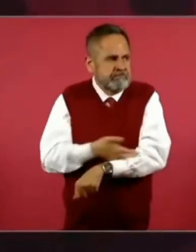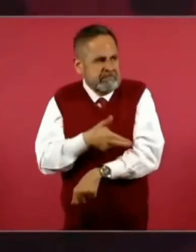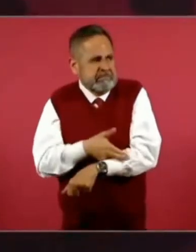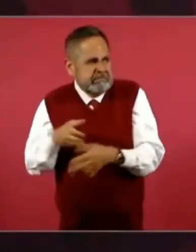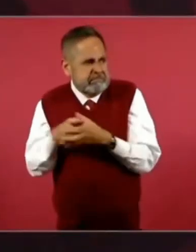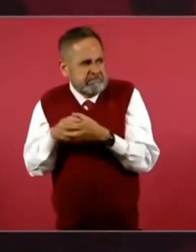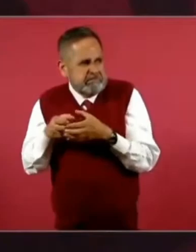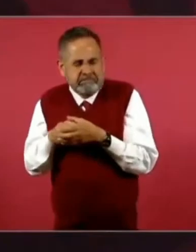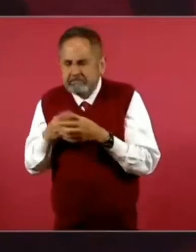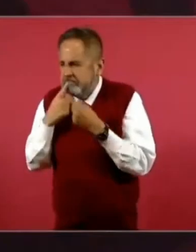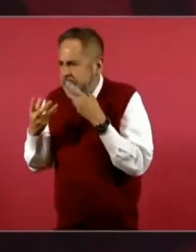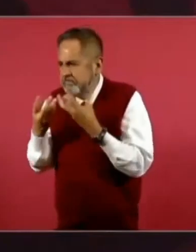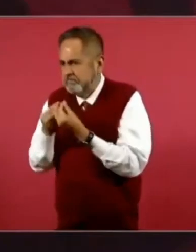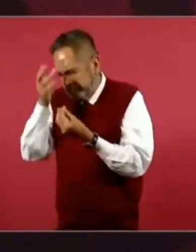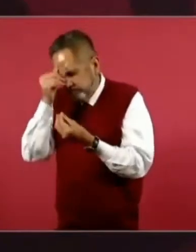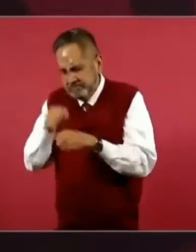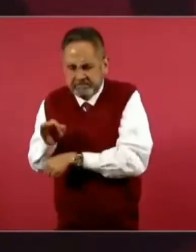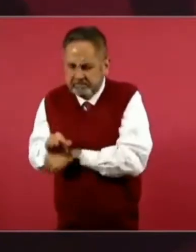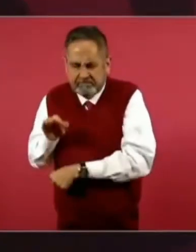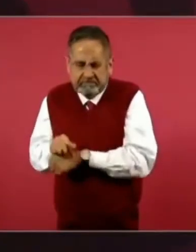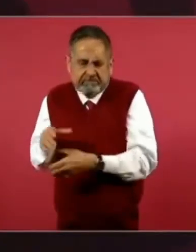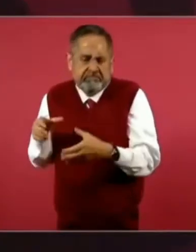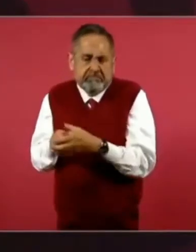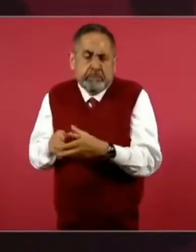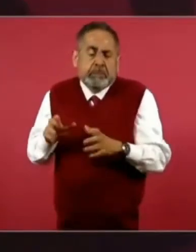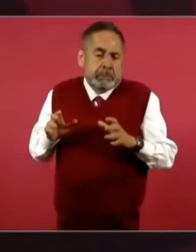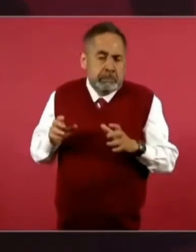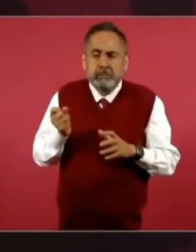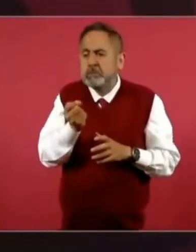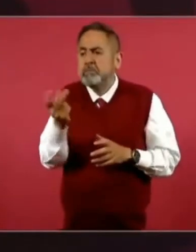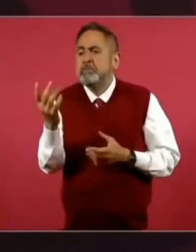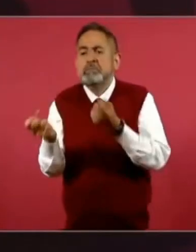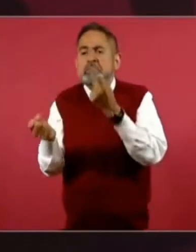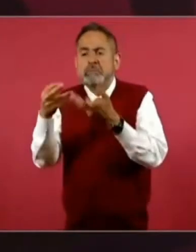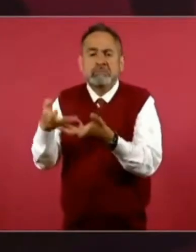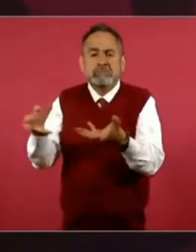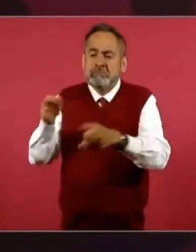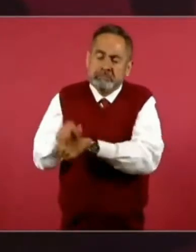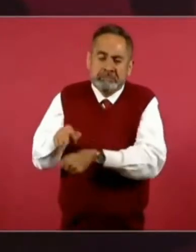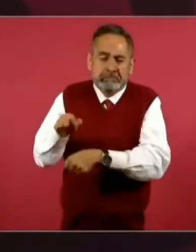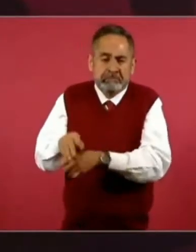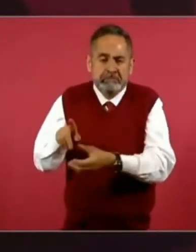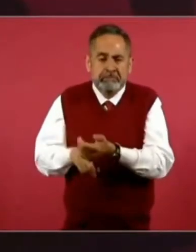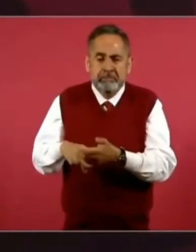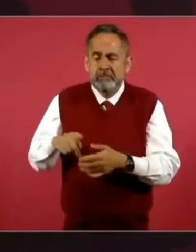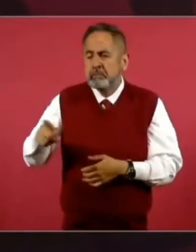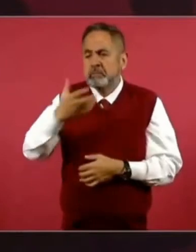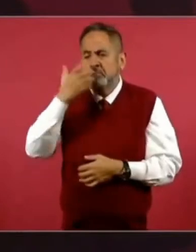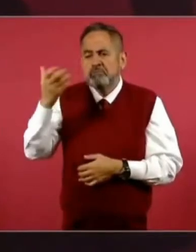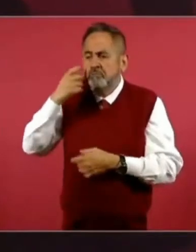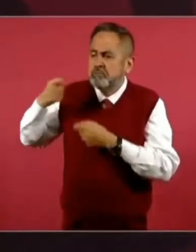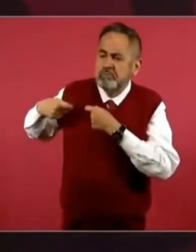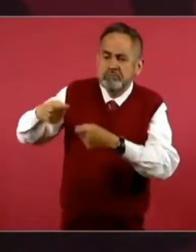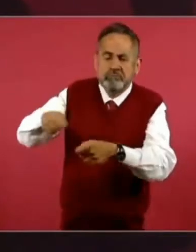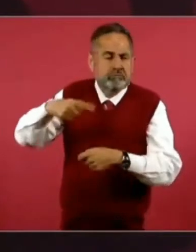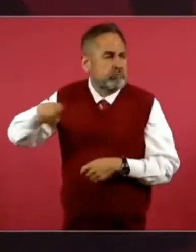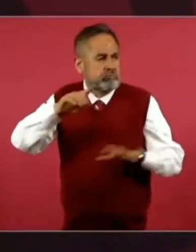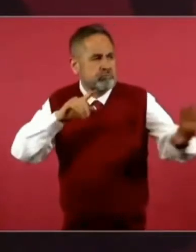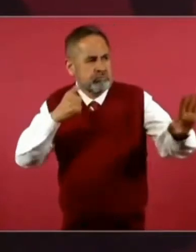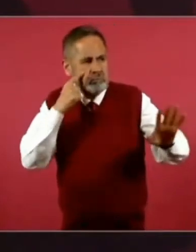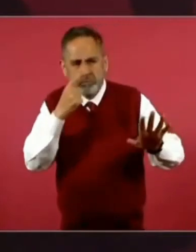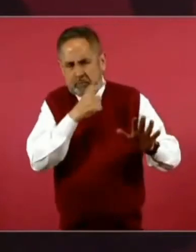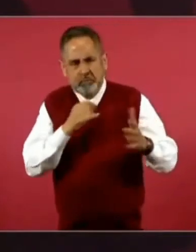defienden su tierra, defienden sus tradiciones democráticas.